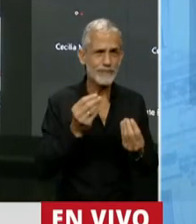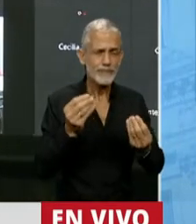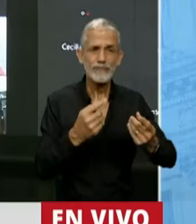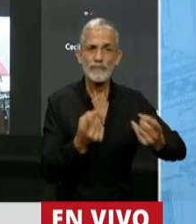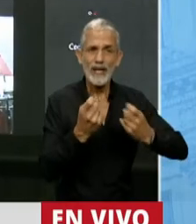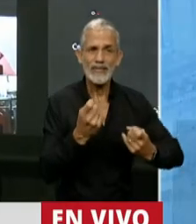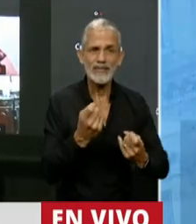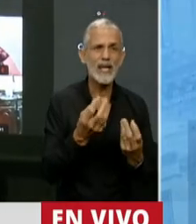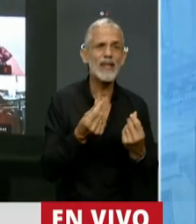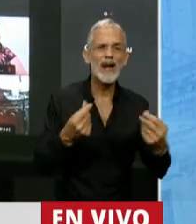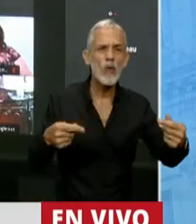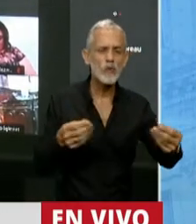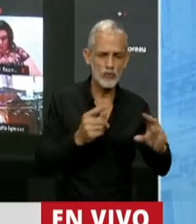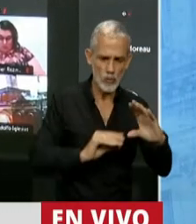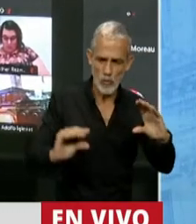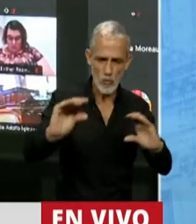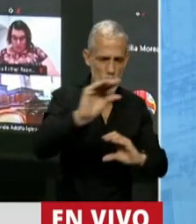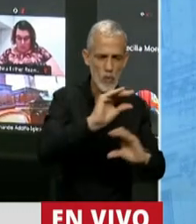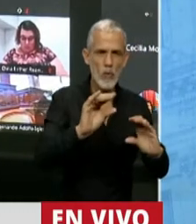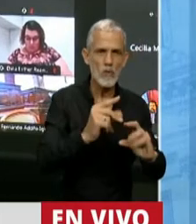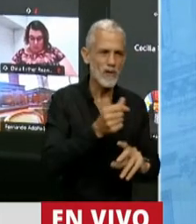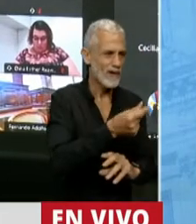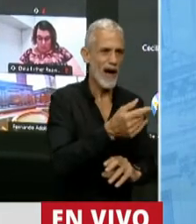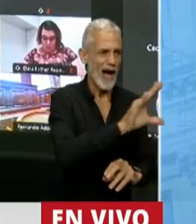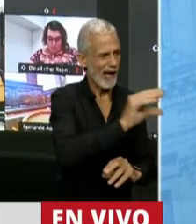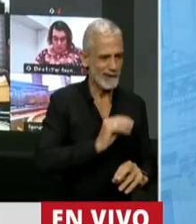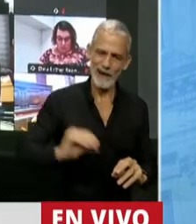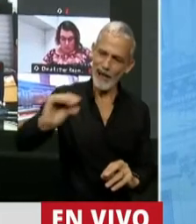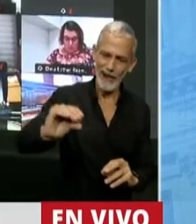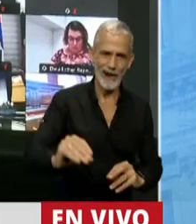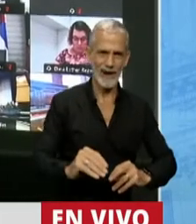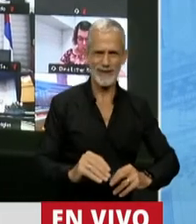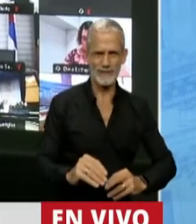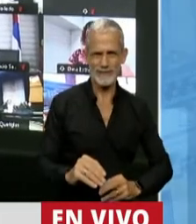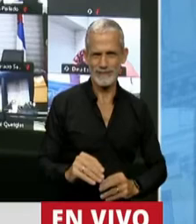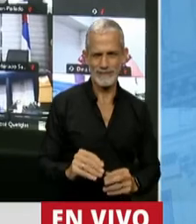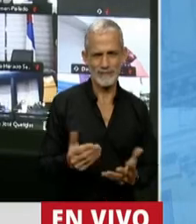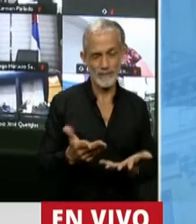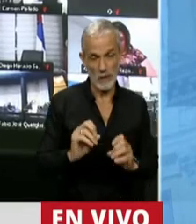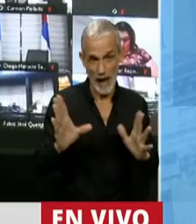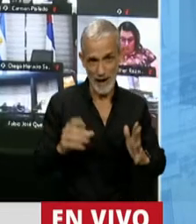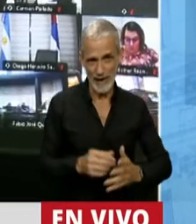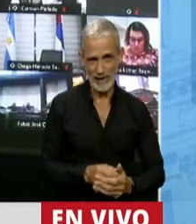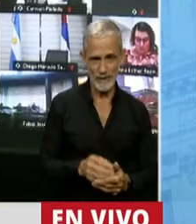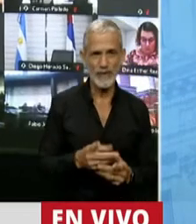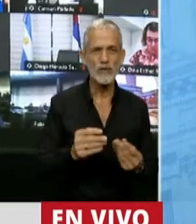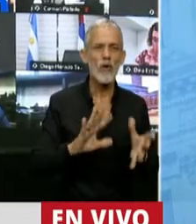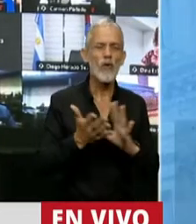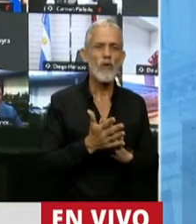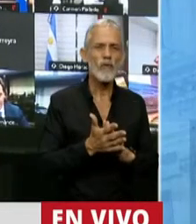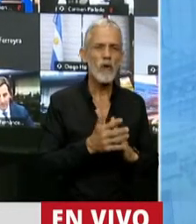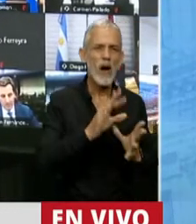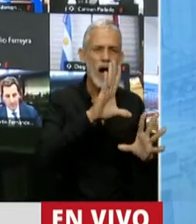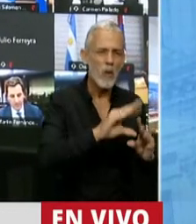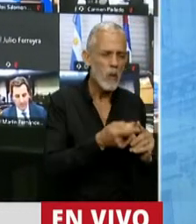necesidades de los recursos sacándole a un distrito para dárselo a otro. El problema ese es el reparto de la miseria que